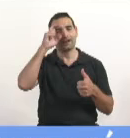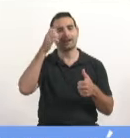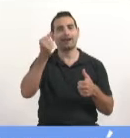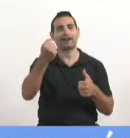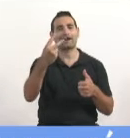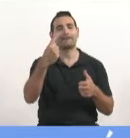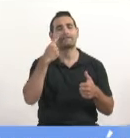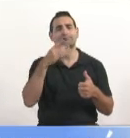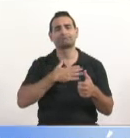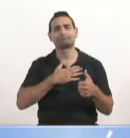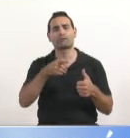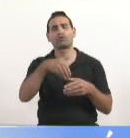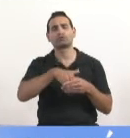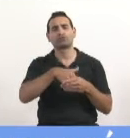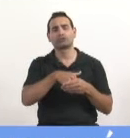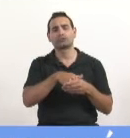voto, por favor.